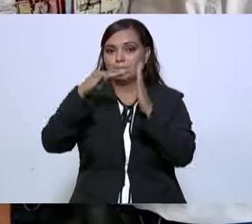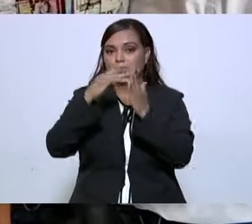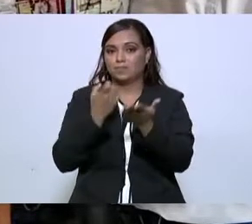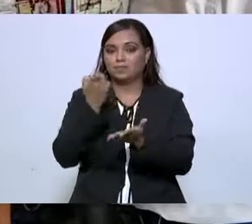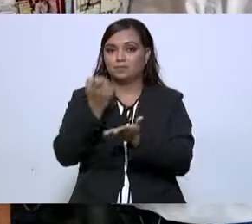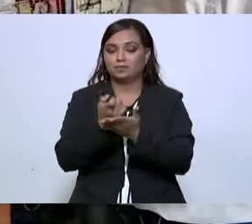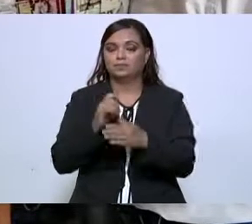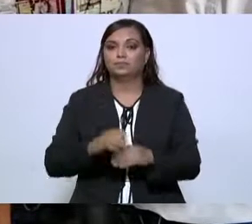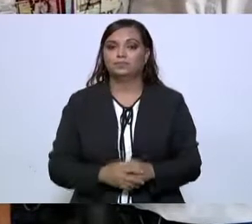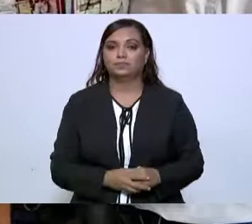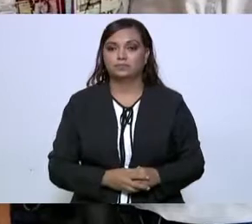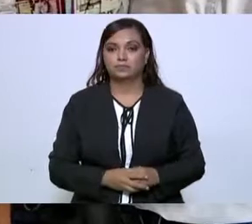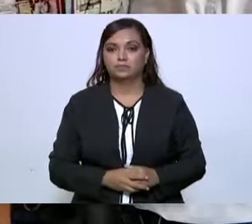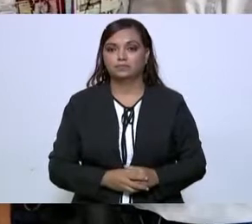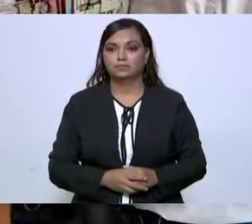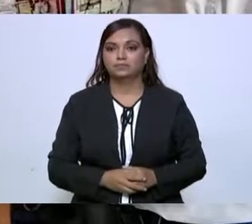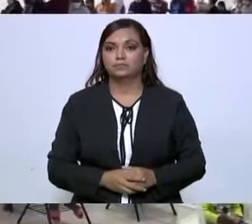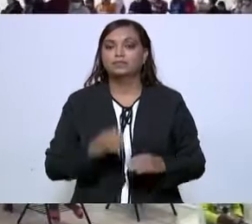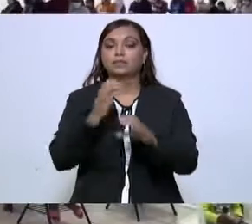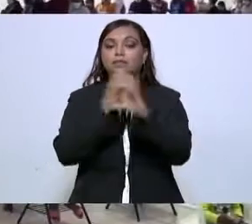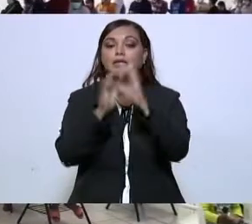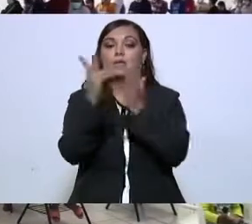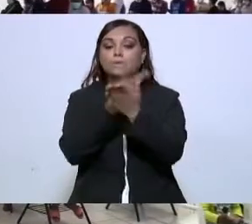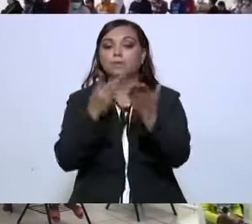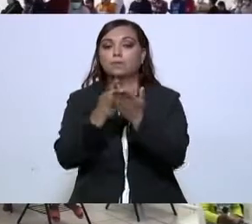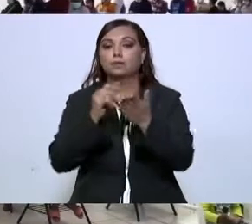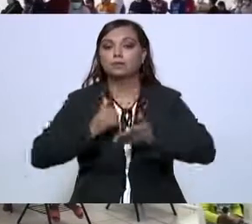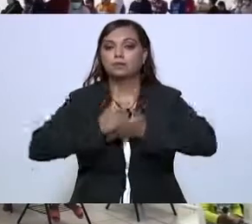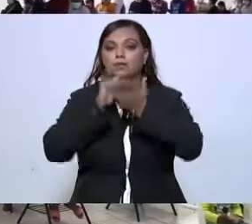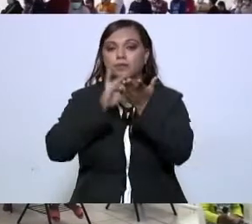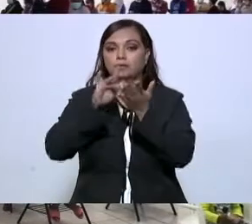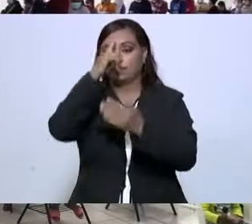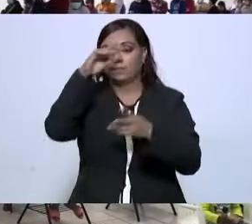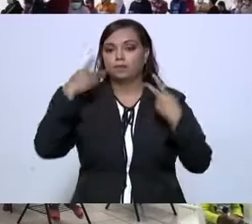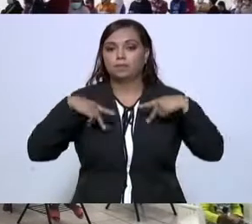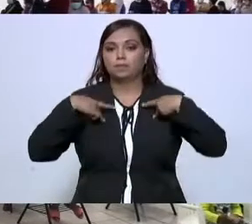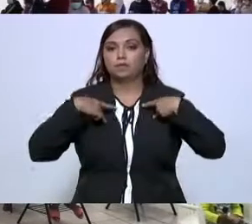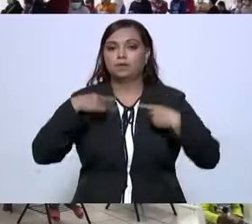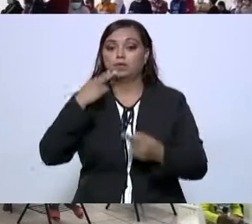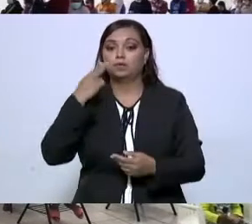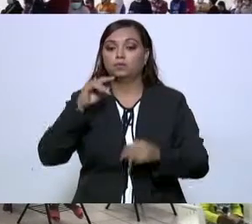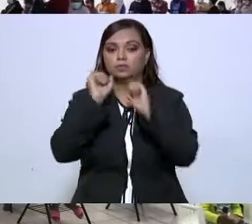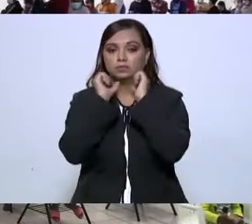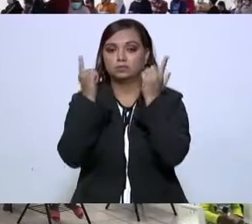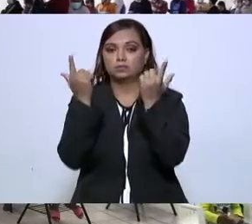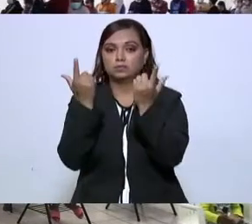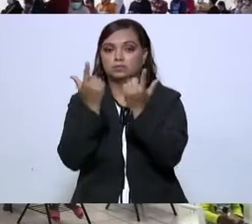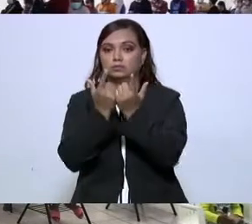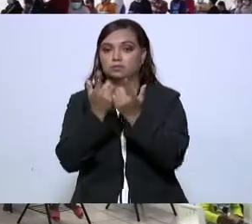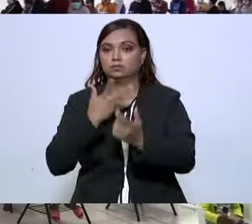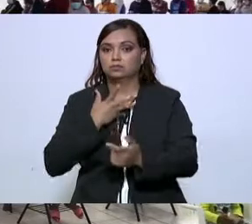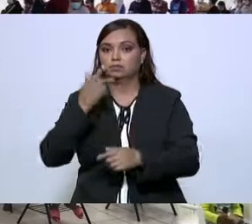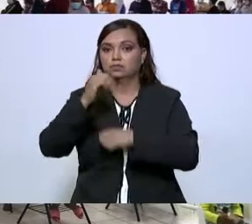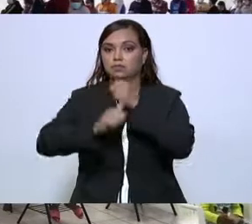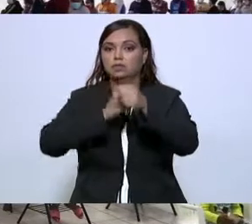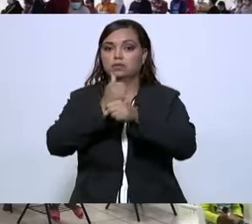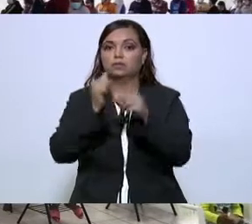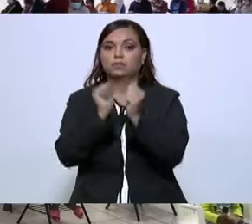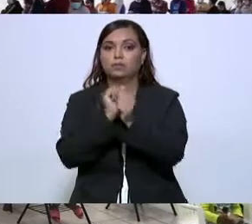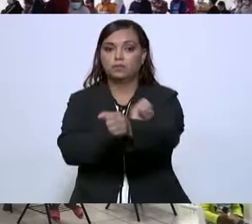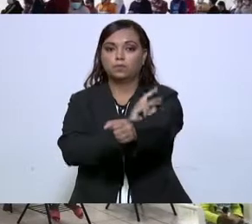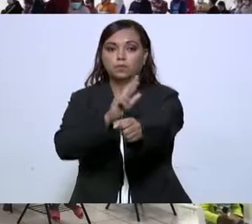pesos. Adelante. En el caso del programa de apoyo para personas en emergencia social, este año, bajo la